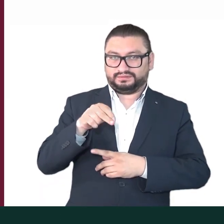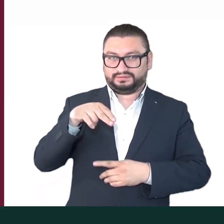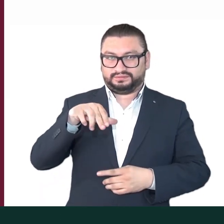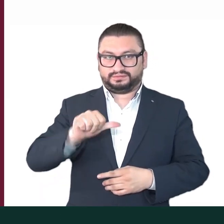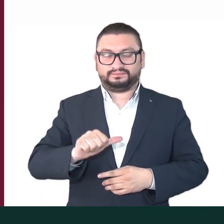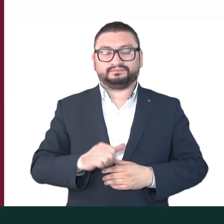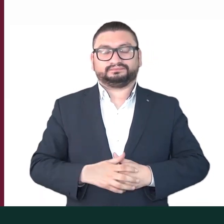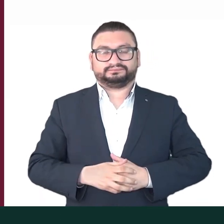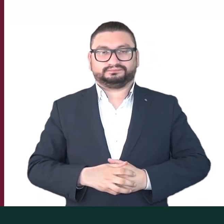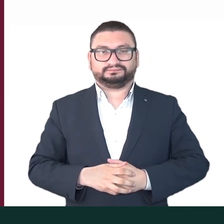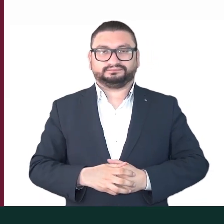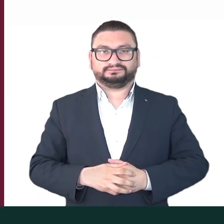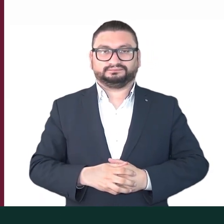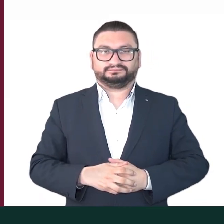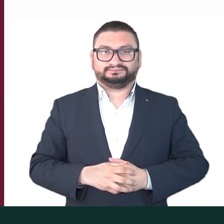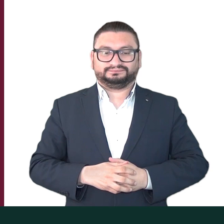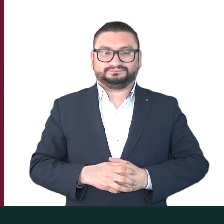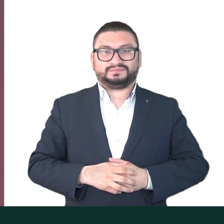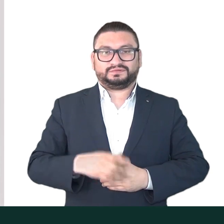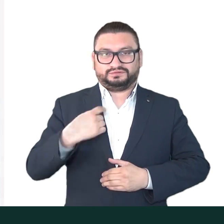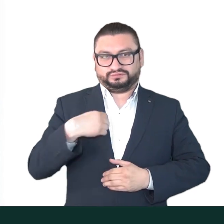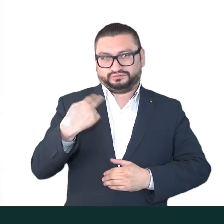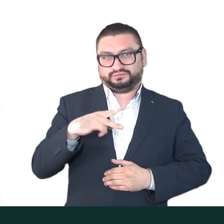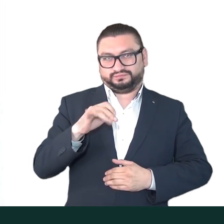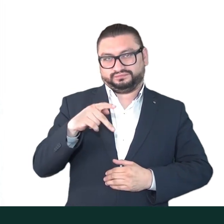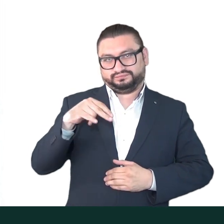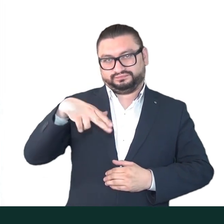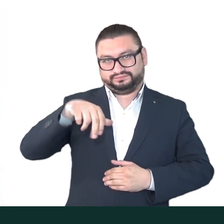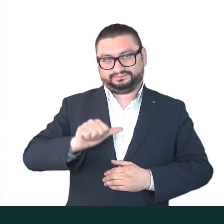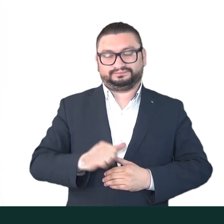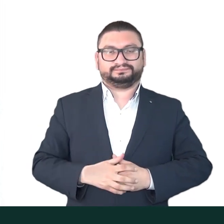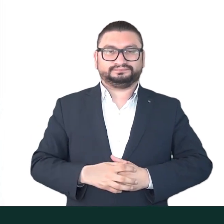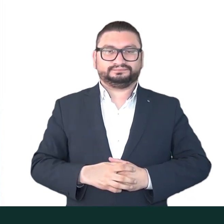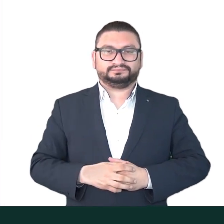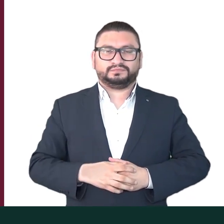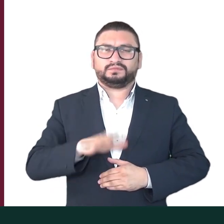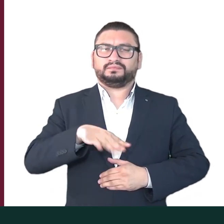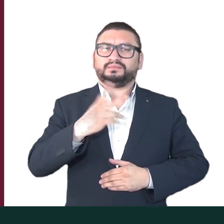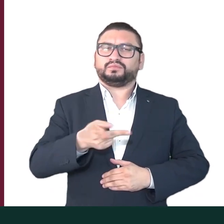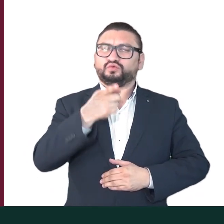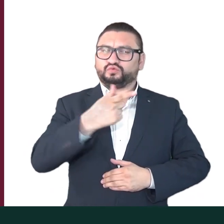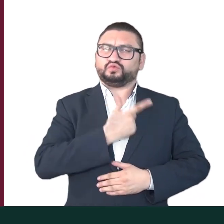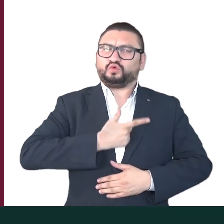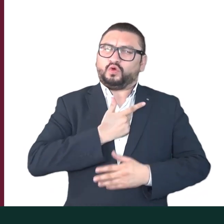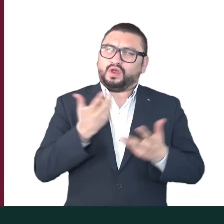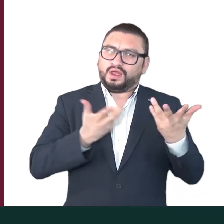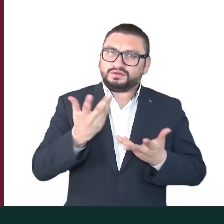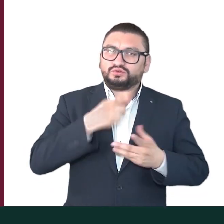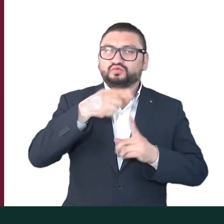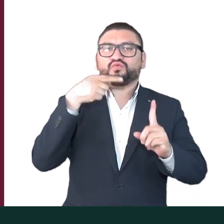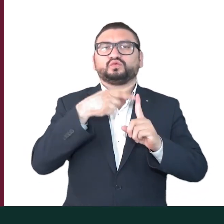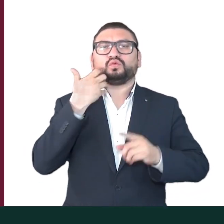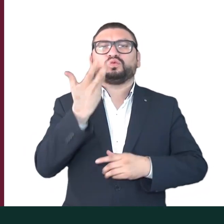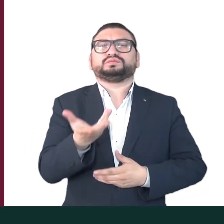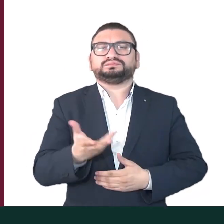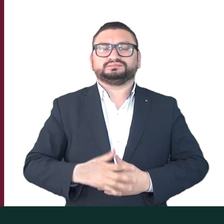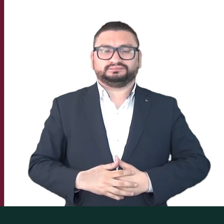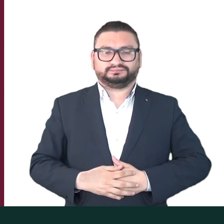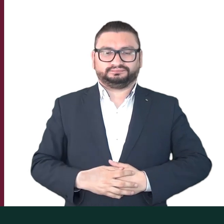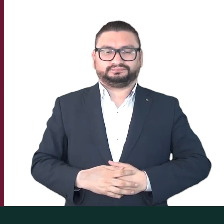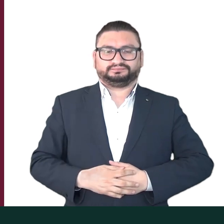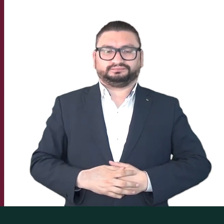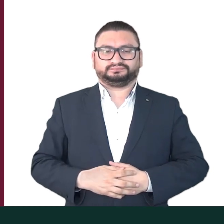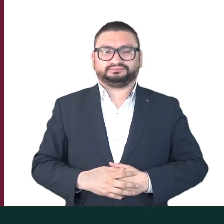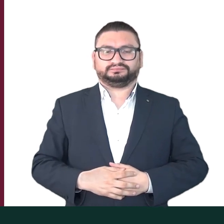Conversando con Valentina. Vágeno. ¿Qué te gusta hacer y cuáles son tus